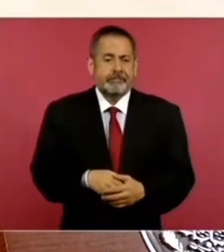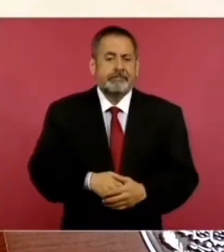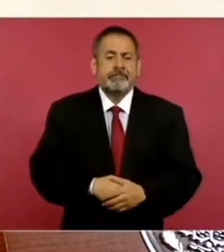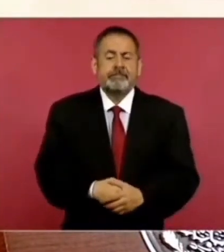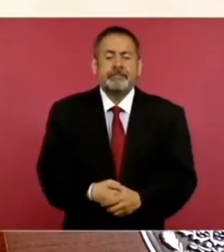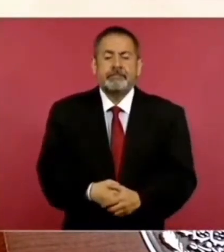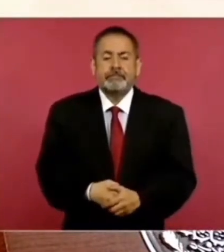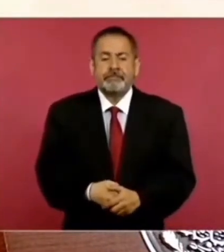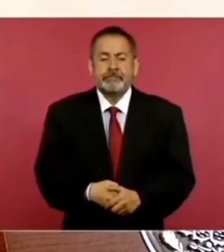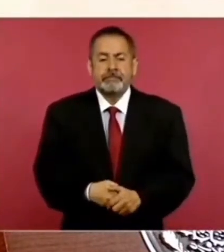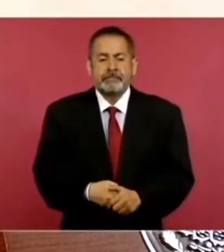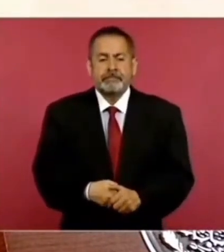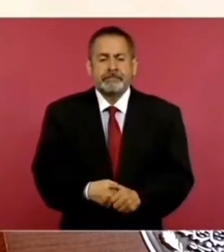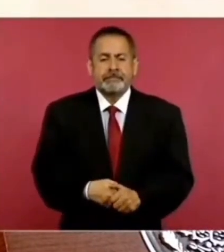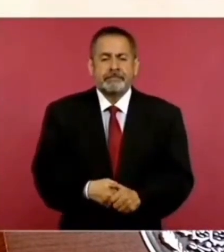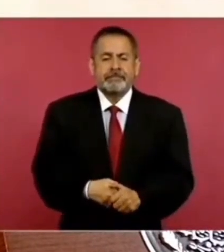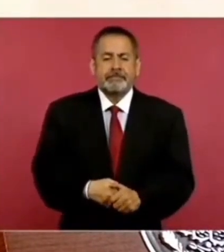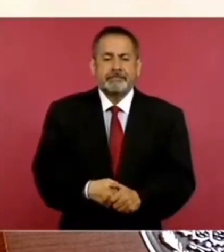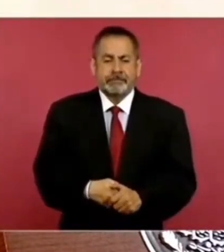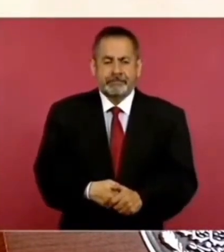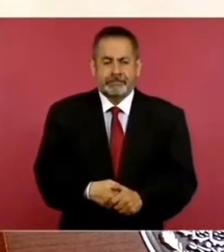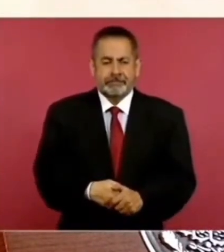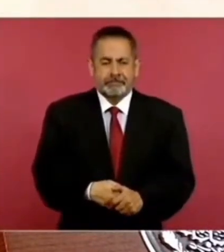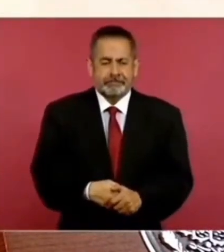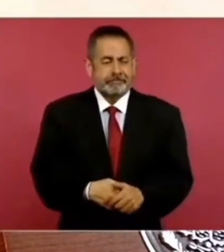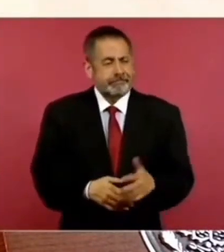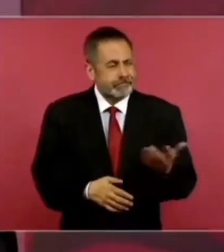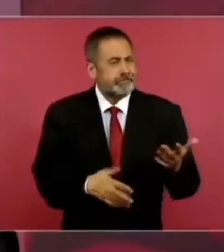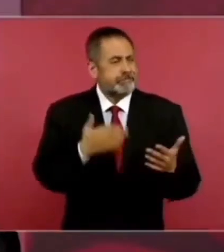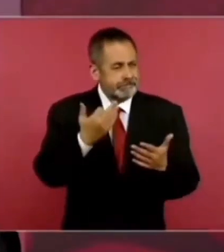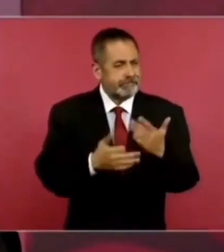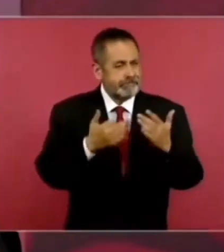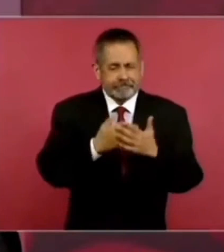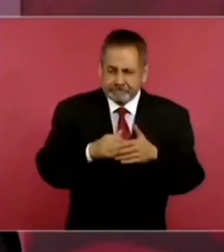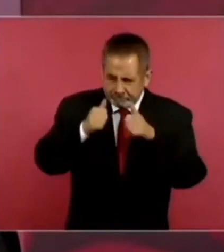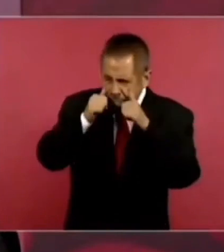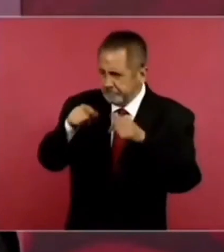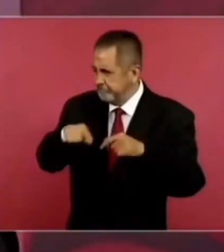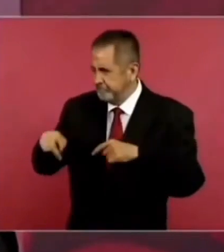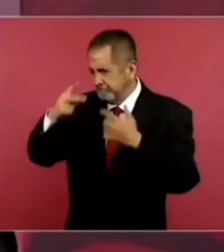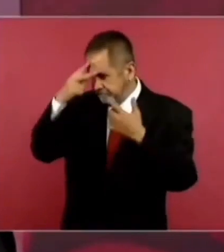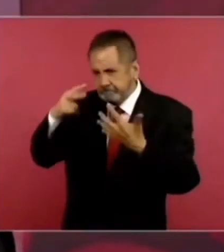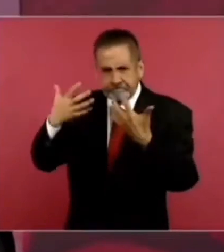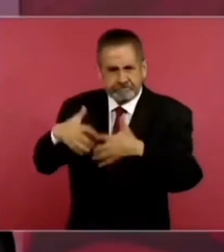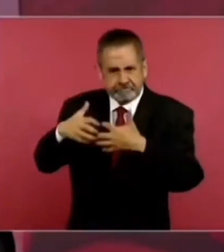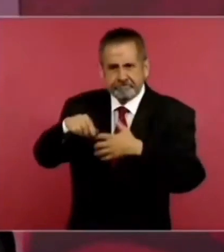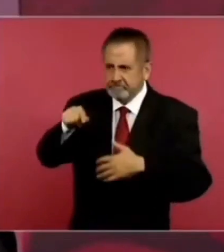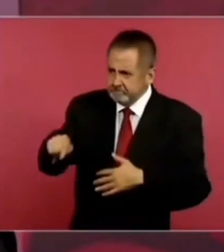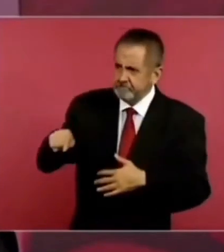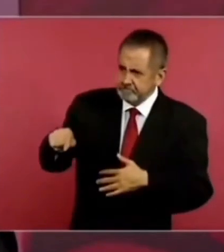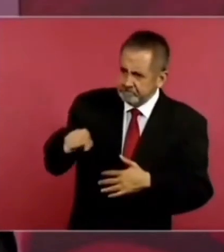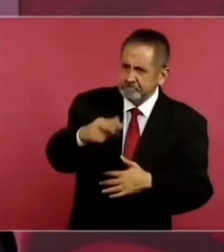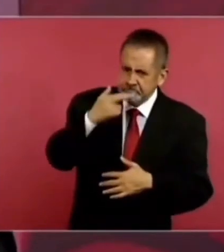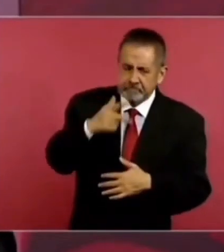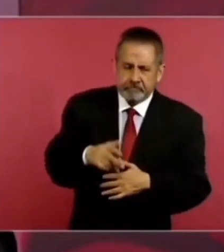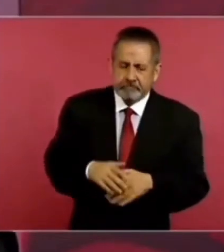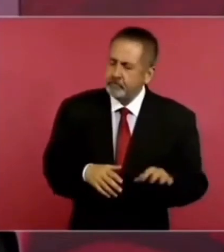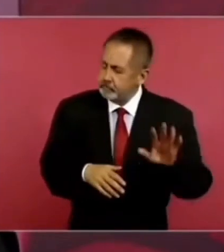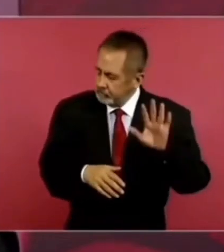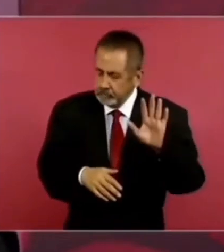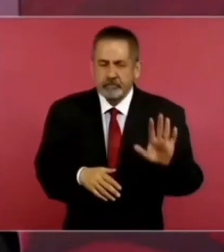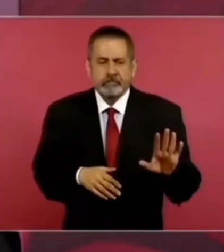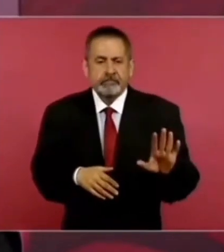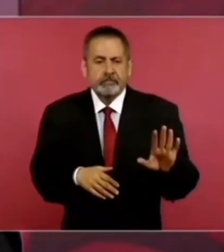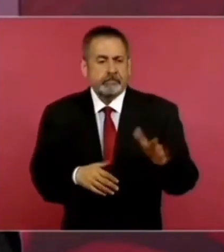Y sí, no se tomaba en cuenta a las empresas constructoras de México. Ahora estamos buscando